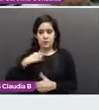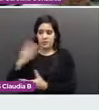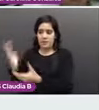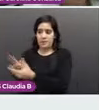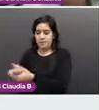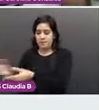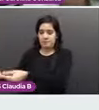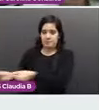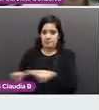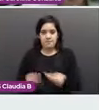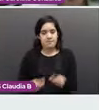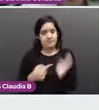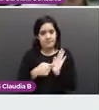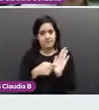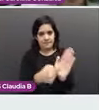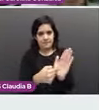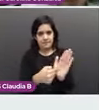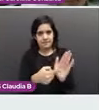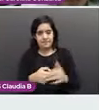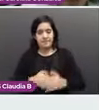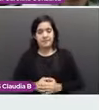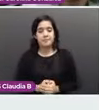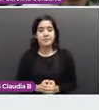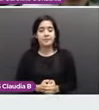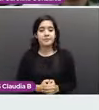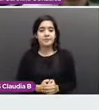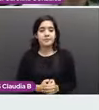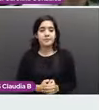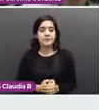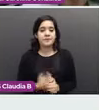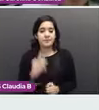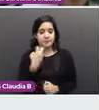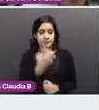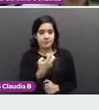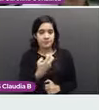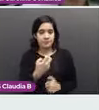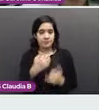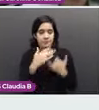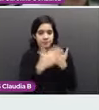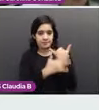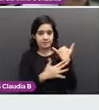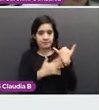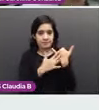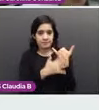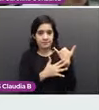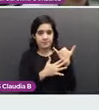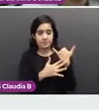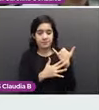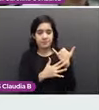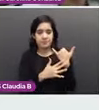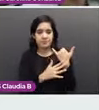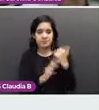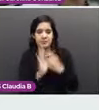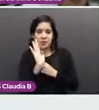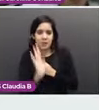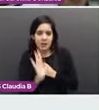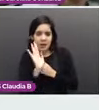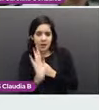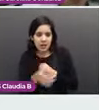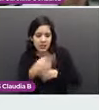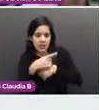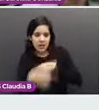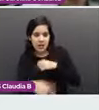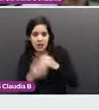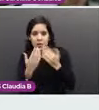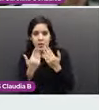paciente con un cérvix eutrópico. Pero aparentemente no se observa alguna lesión, solo el